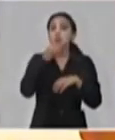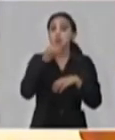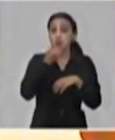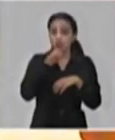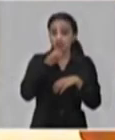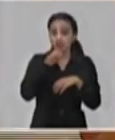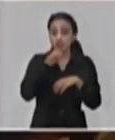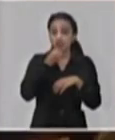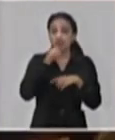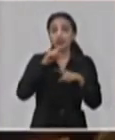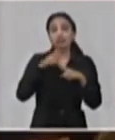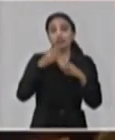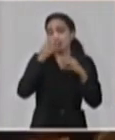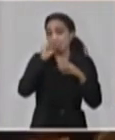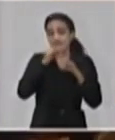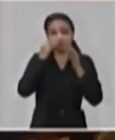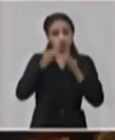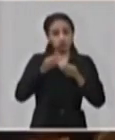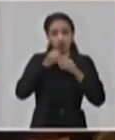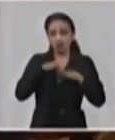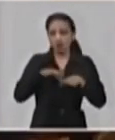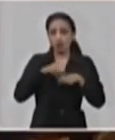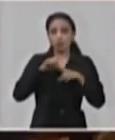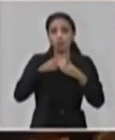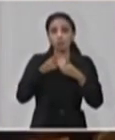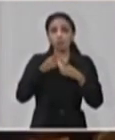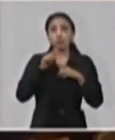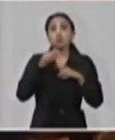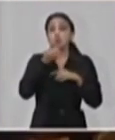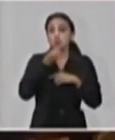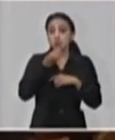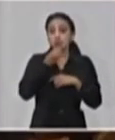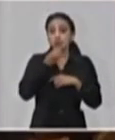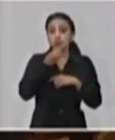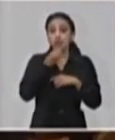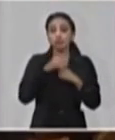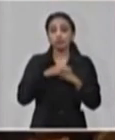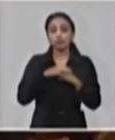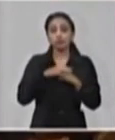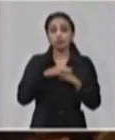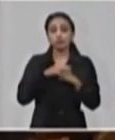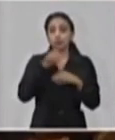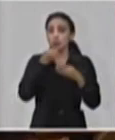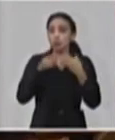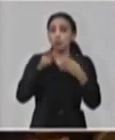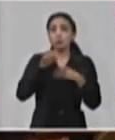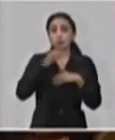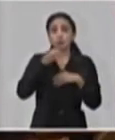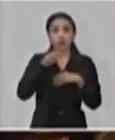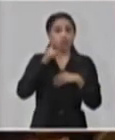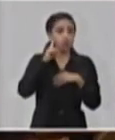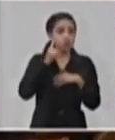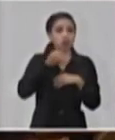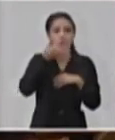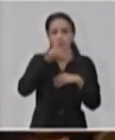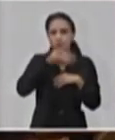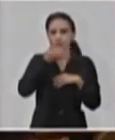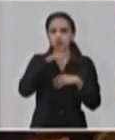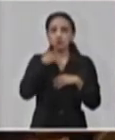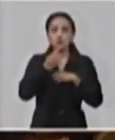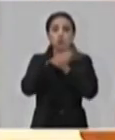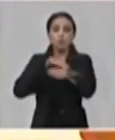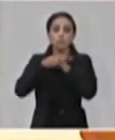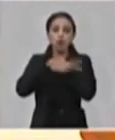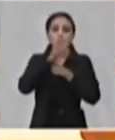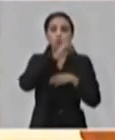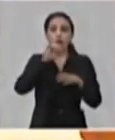las posibilidades están ahí presentes a pesar de que, como ustedes han escuchado, somos un país organizado y